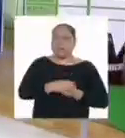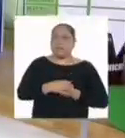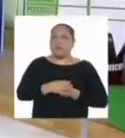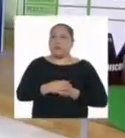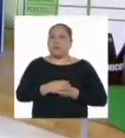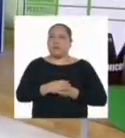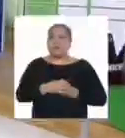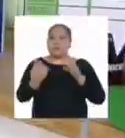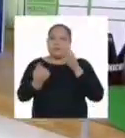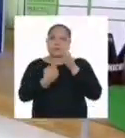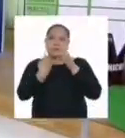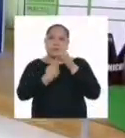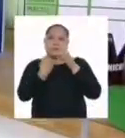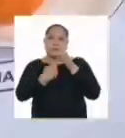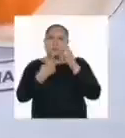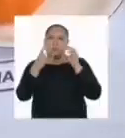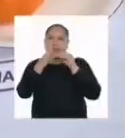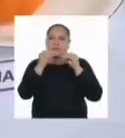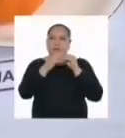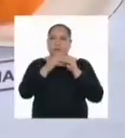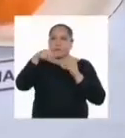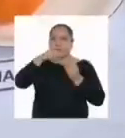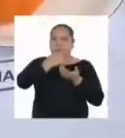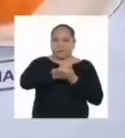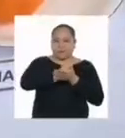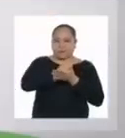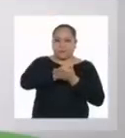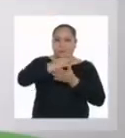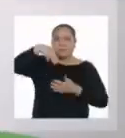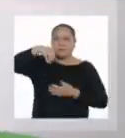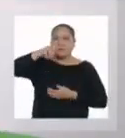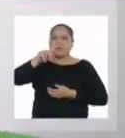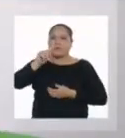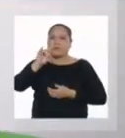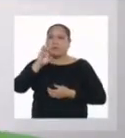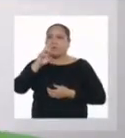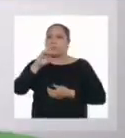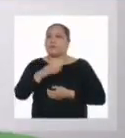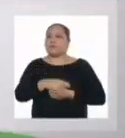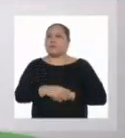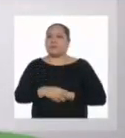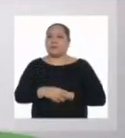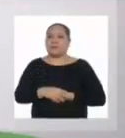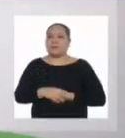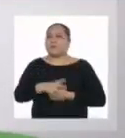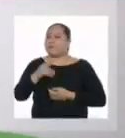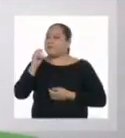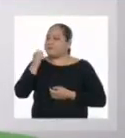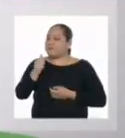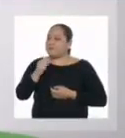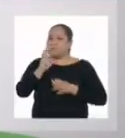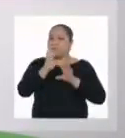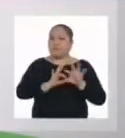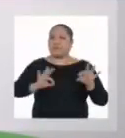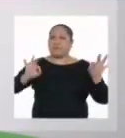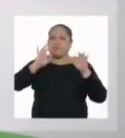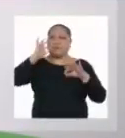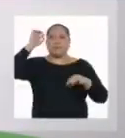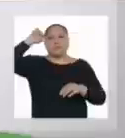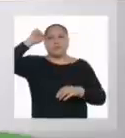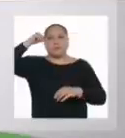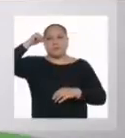O sea, el zumo de las frutas y verduras con este mortero. Bien. Es importante siempre